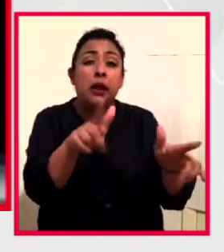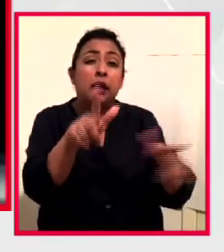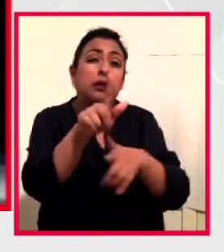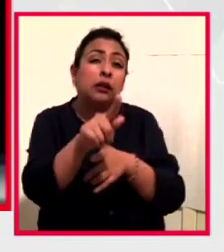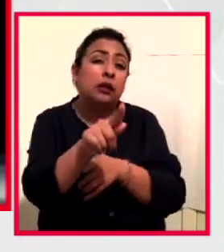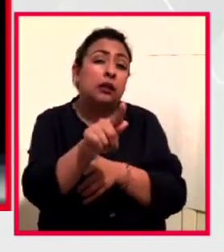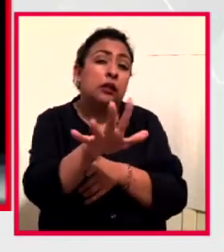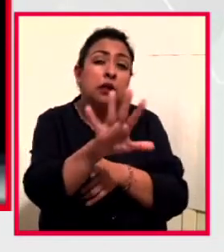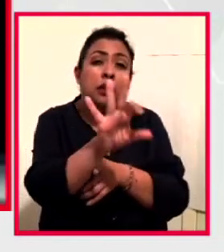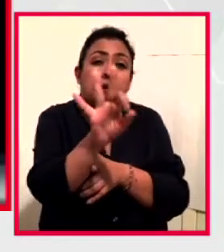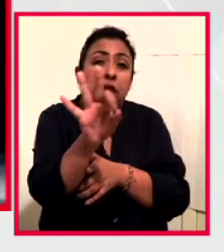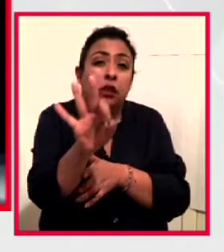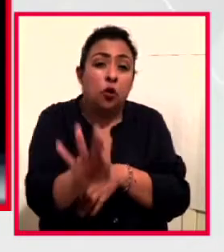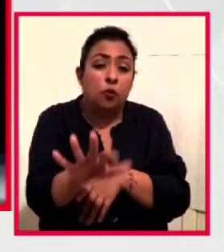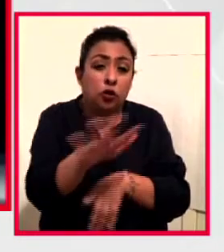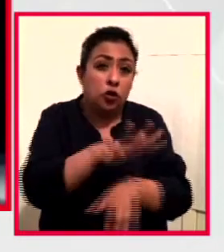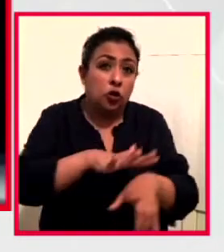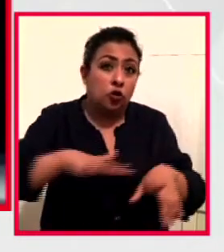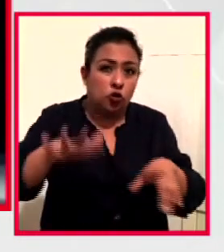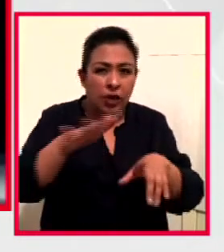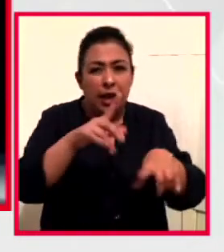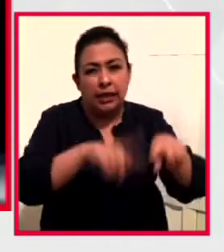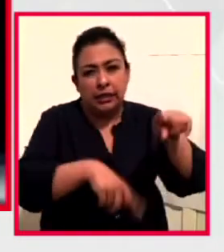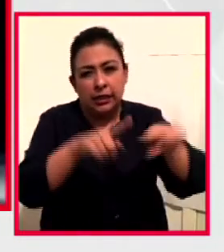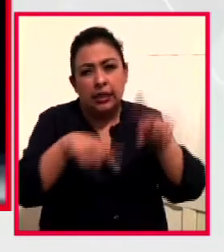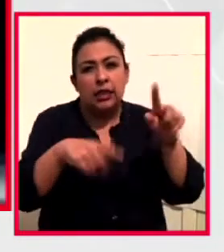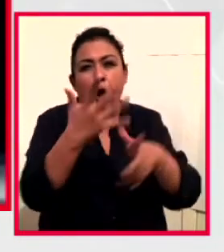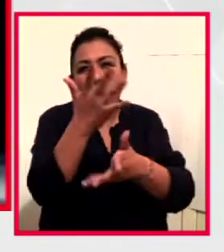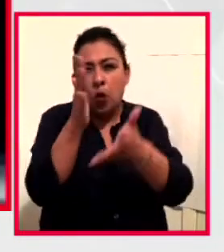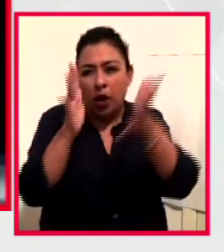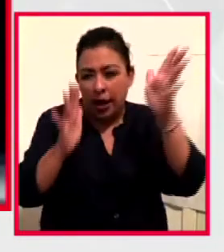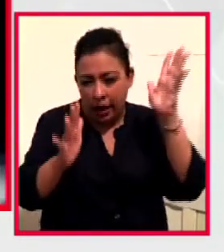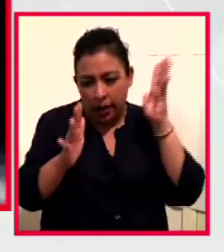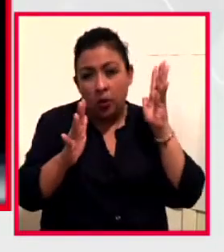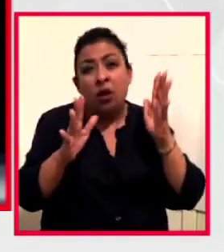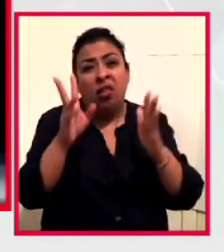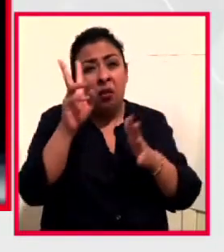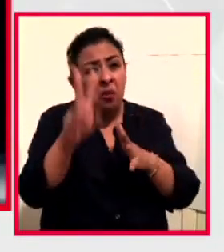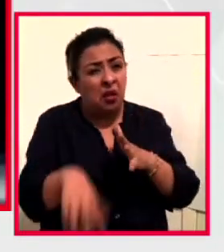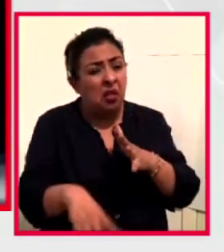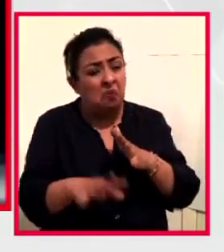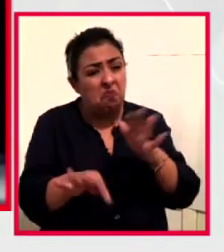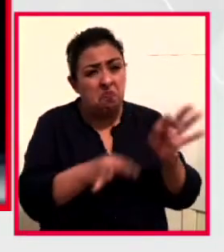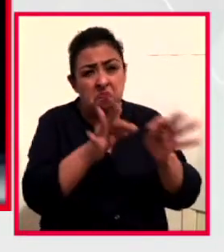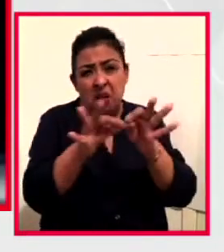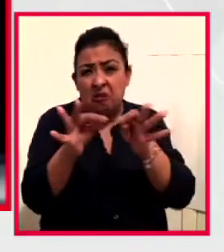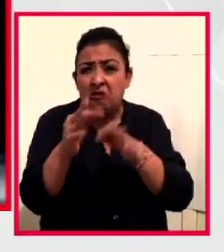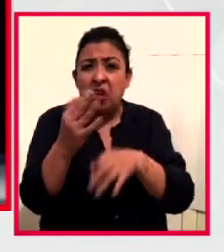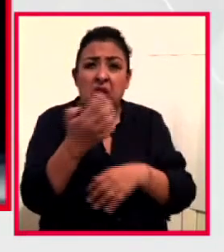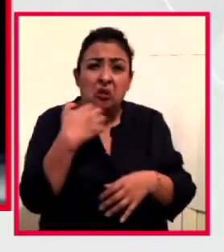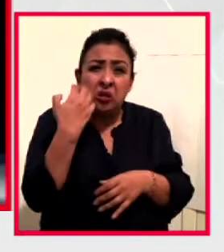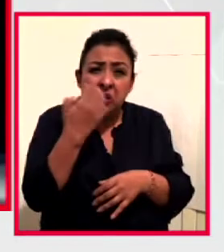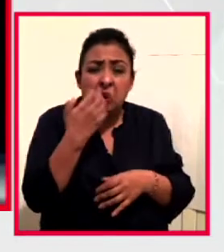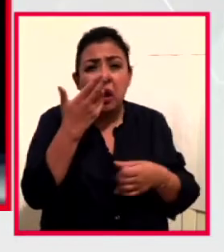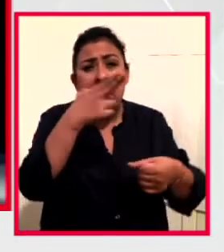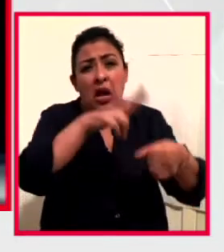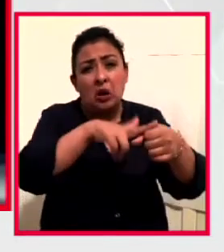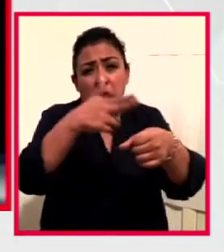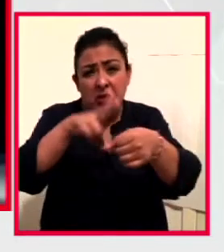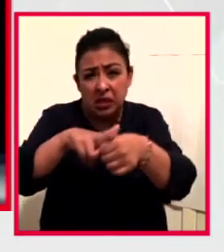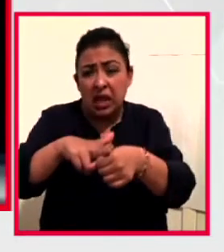del espacio en zonas verdes, con excelentes equipamientos, con escuelas, con hospitales,